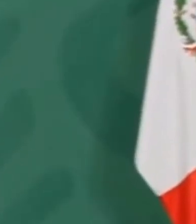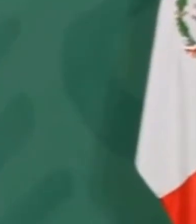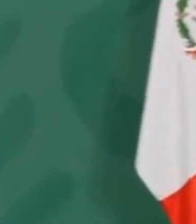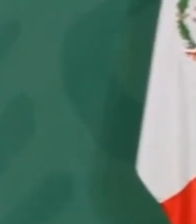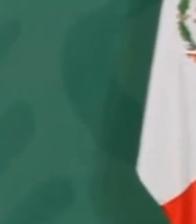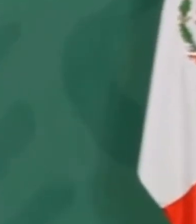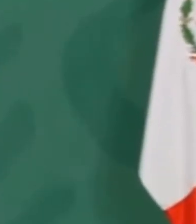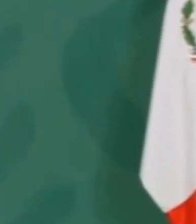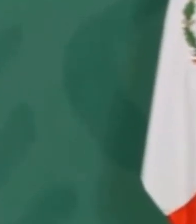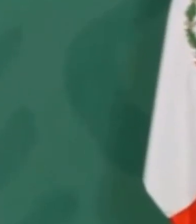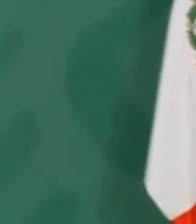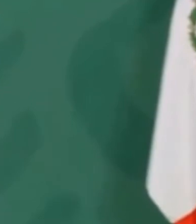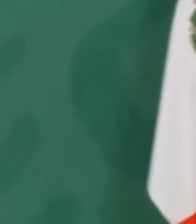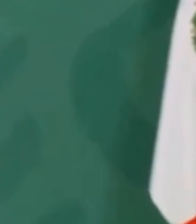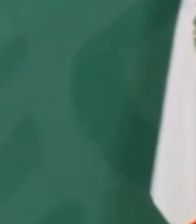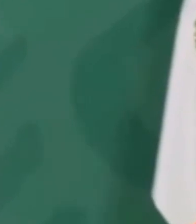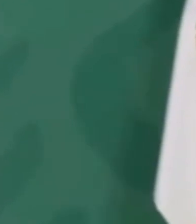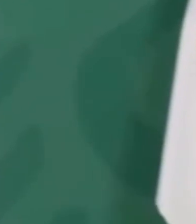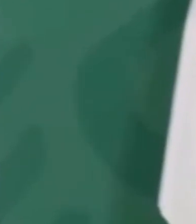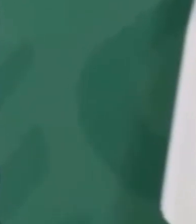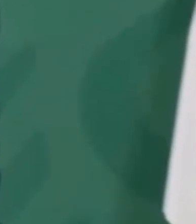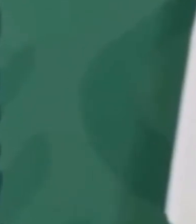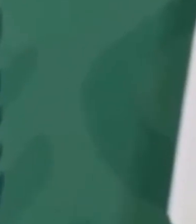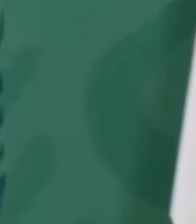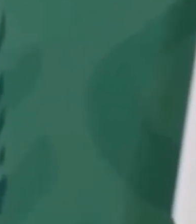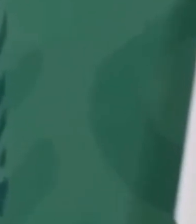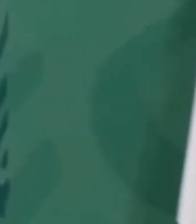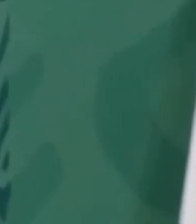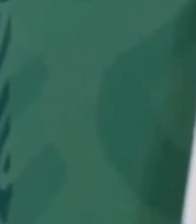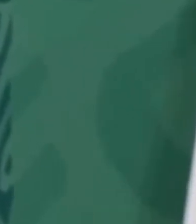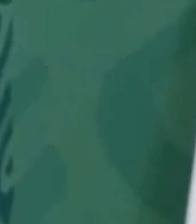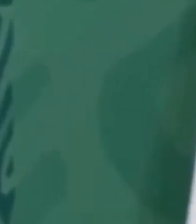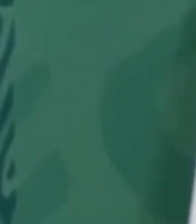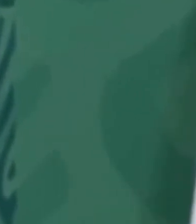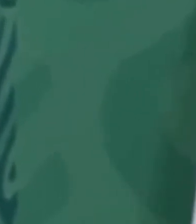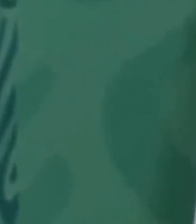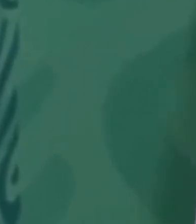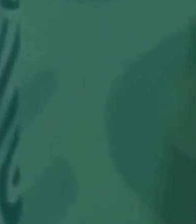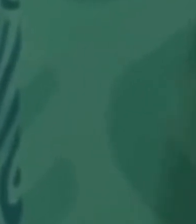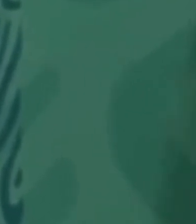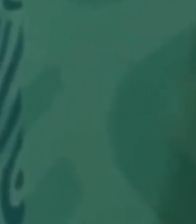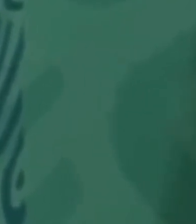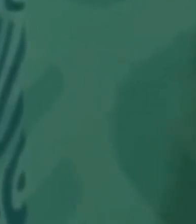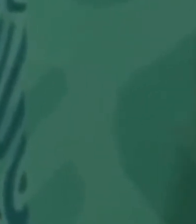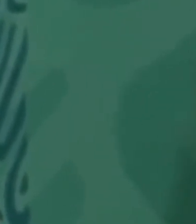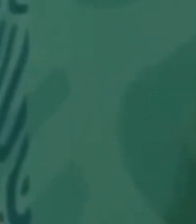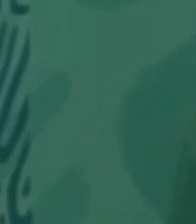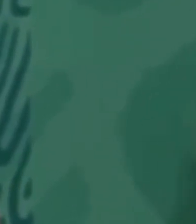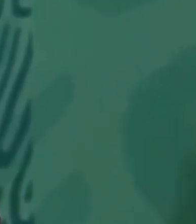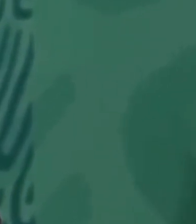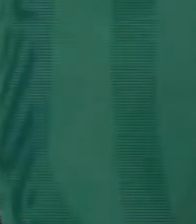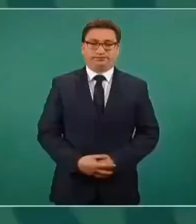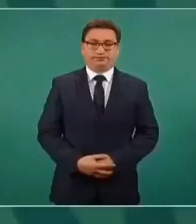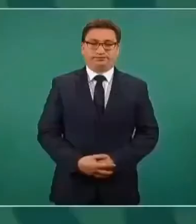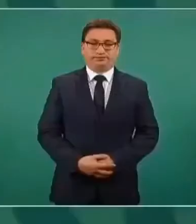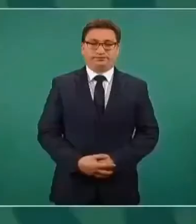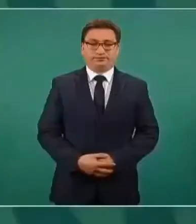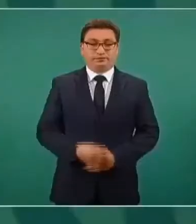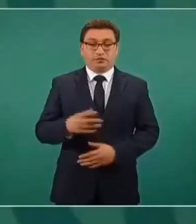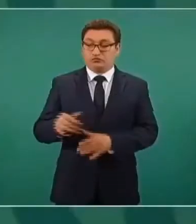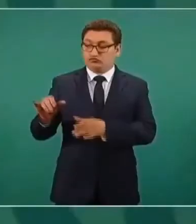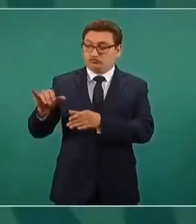es la que estamos utilizando. Y afortunadamente salió muy bien en las pruebas,